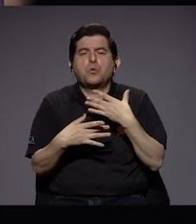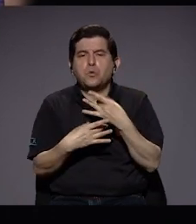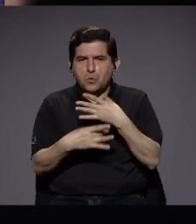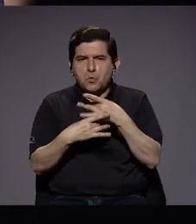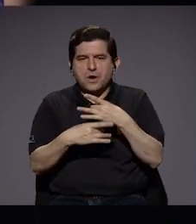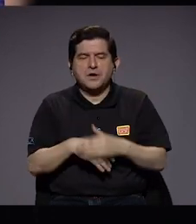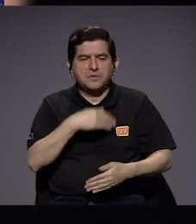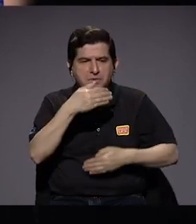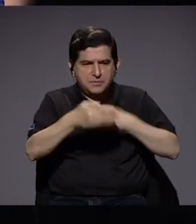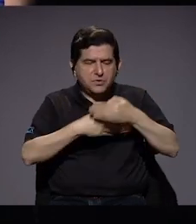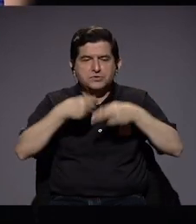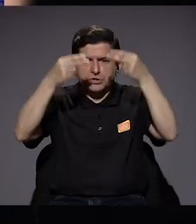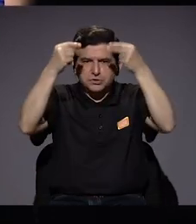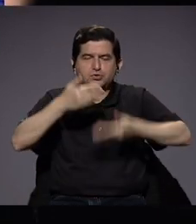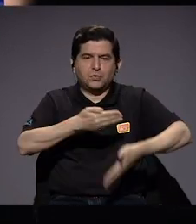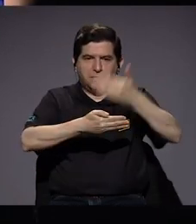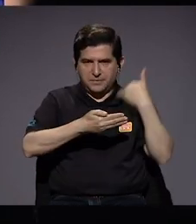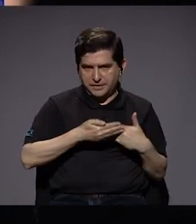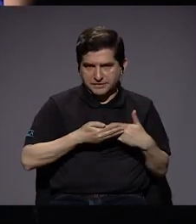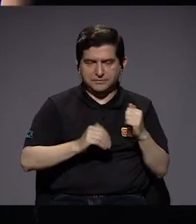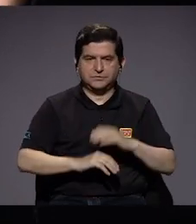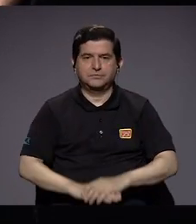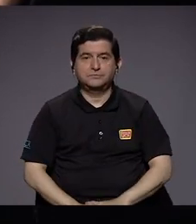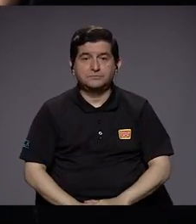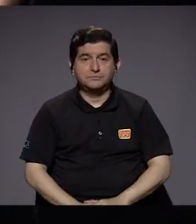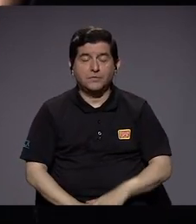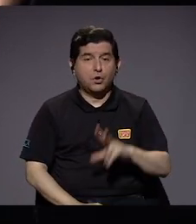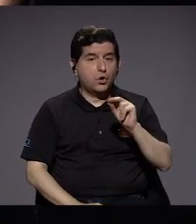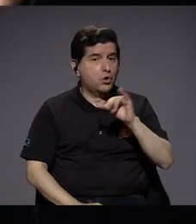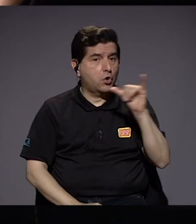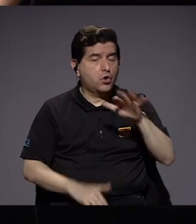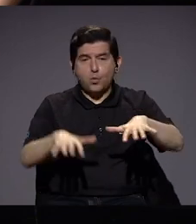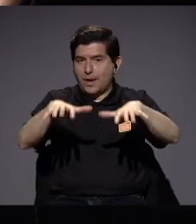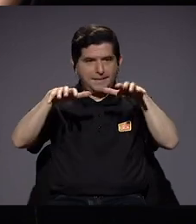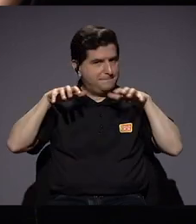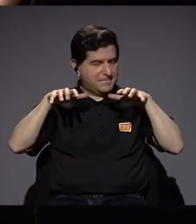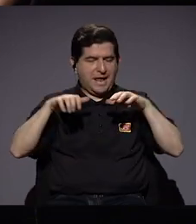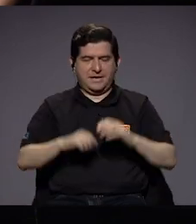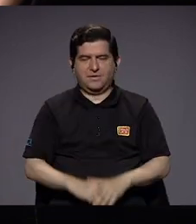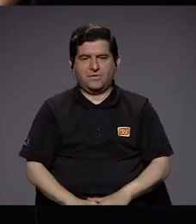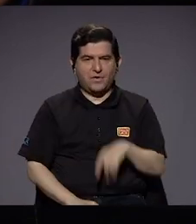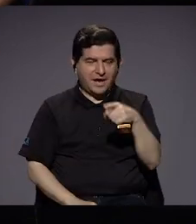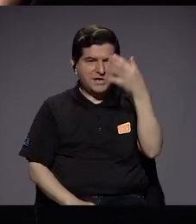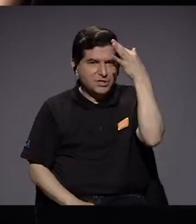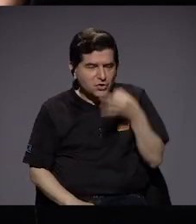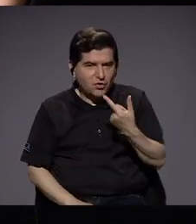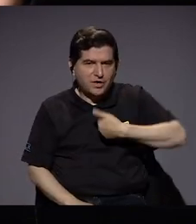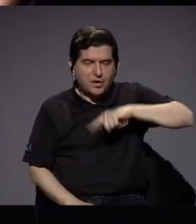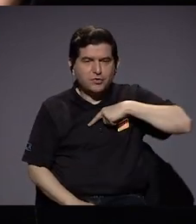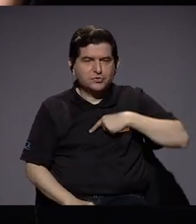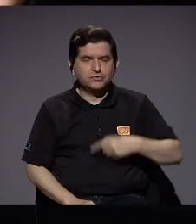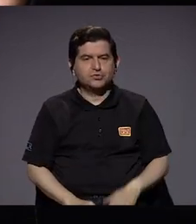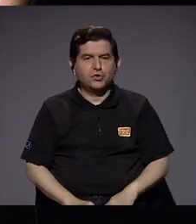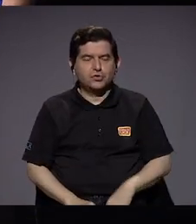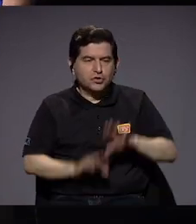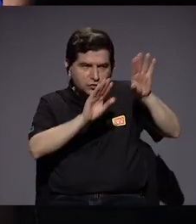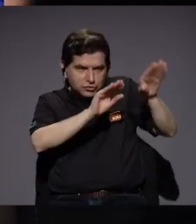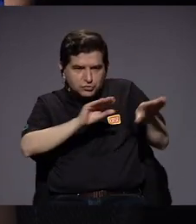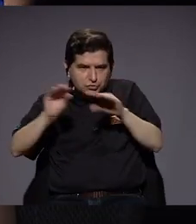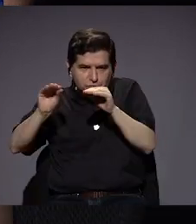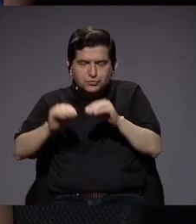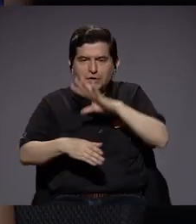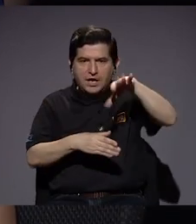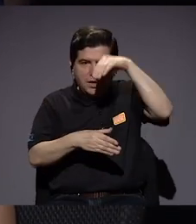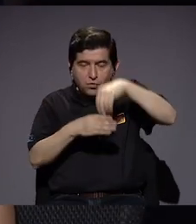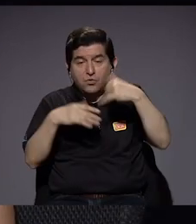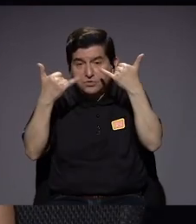para los presupuestos anteriores. No así el pleno, que es a lo que considero deberíamos migrar todavía más en un